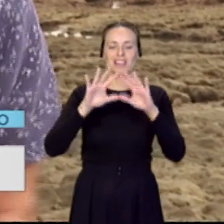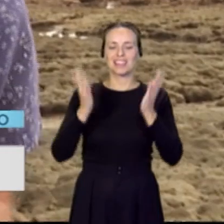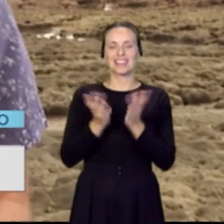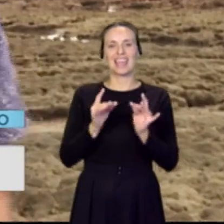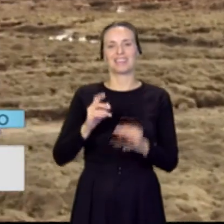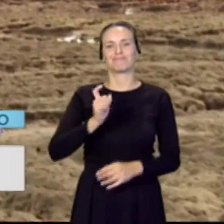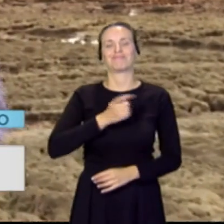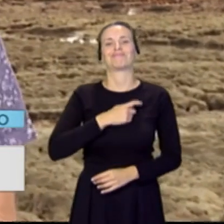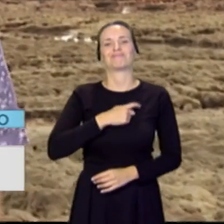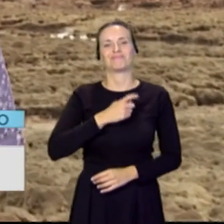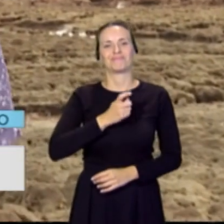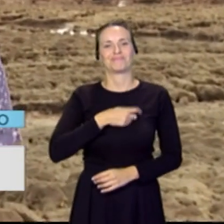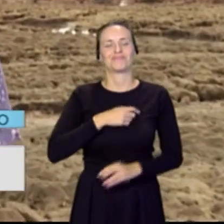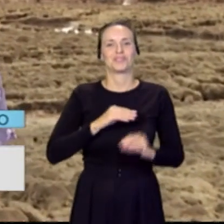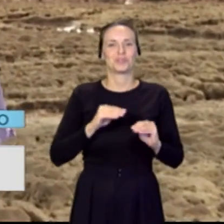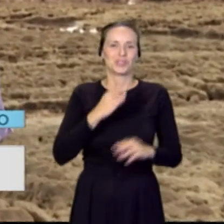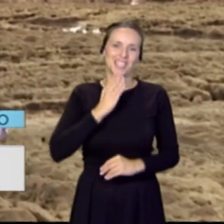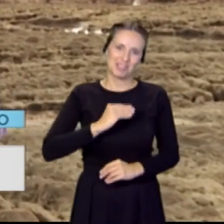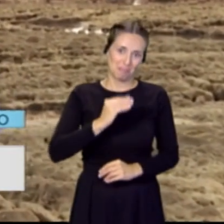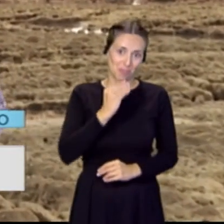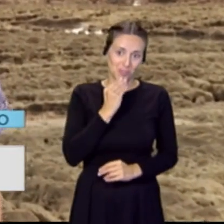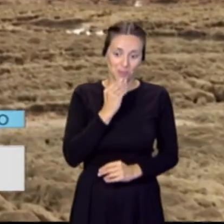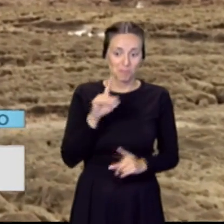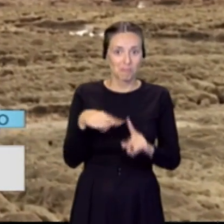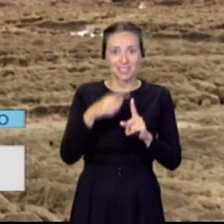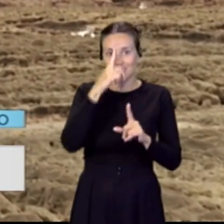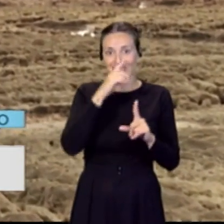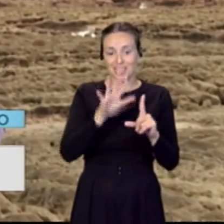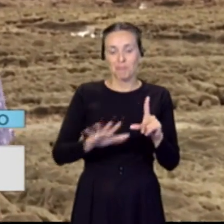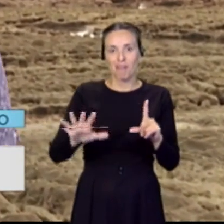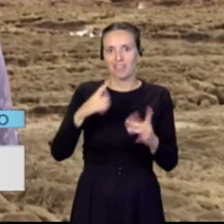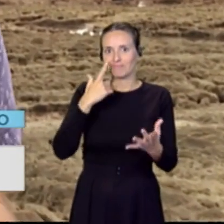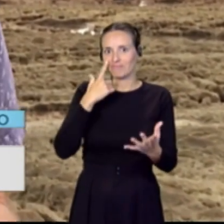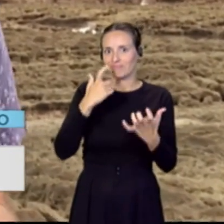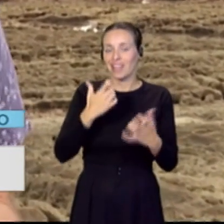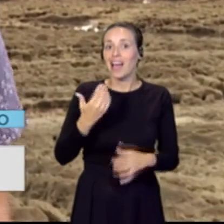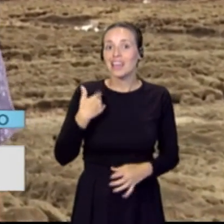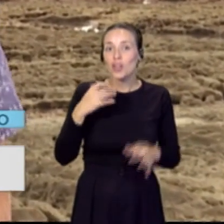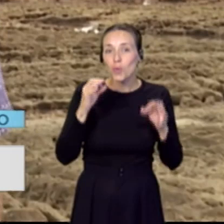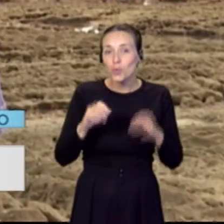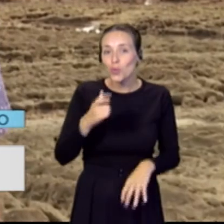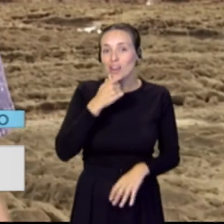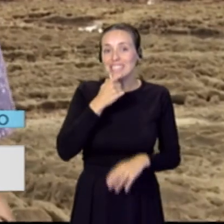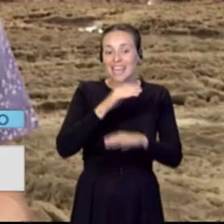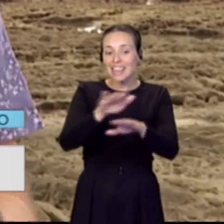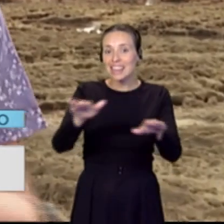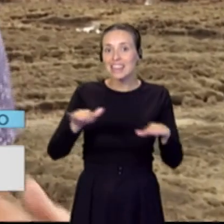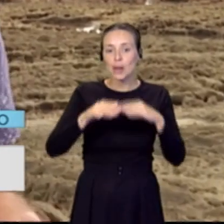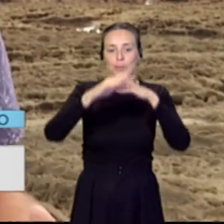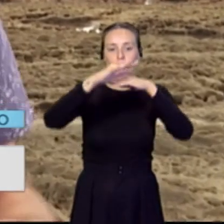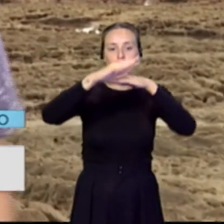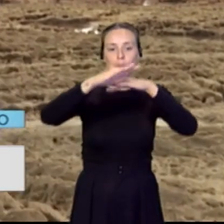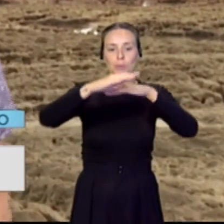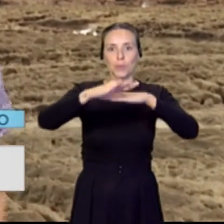que nos deja imágenes espectaculares como las que vimos ayer en la playa de las canteras. Bajó tanto el mar que llegó a ser un